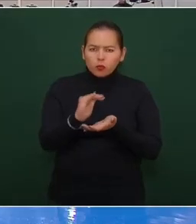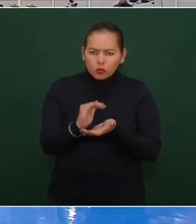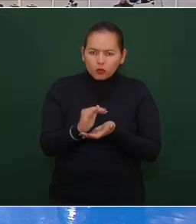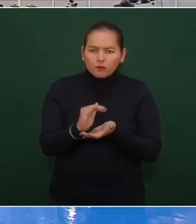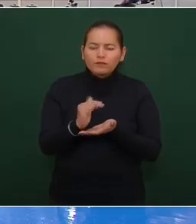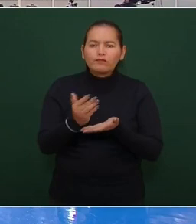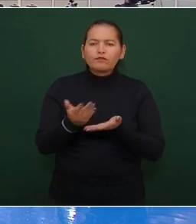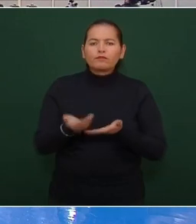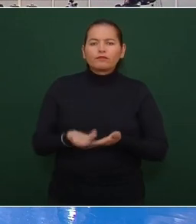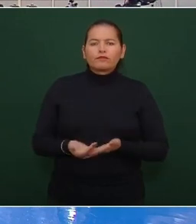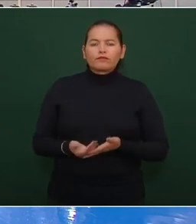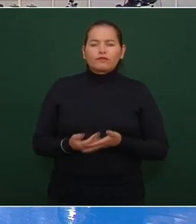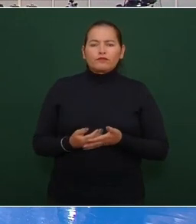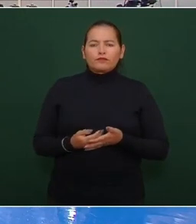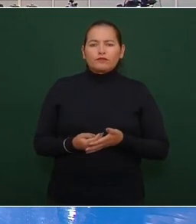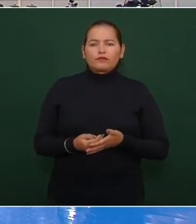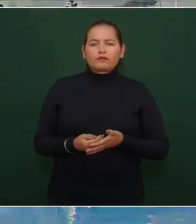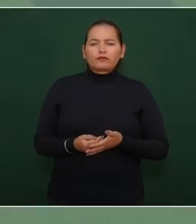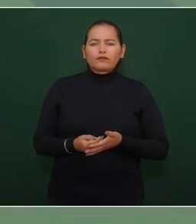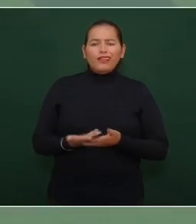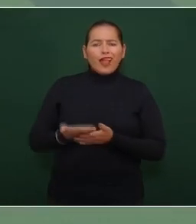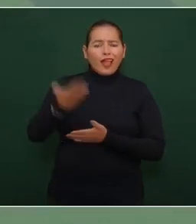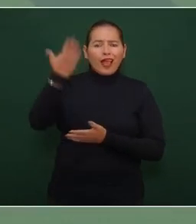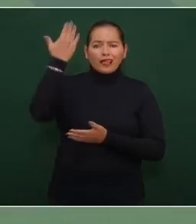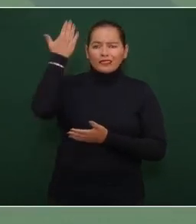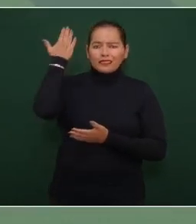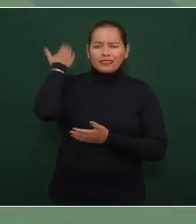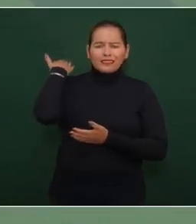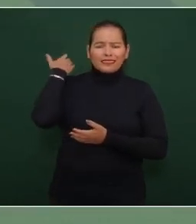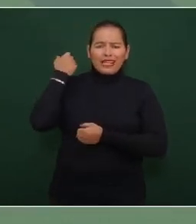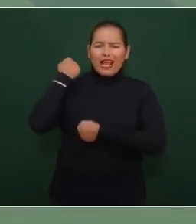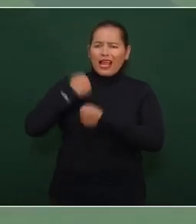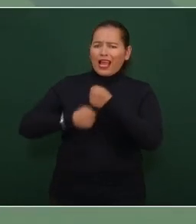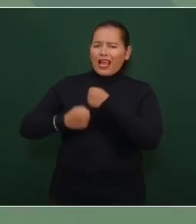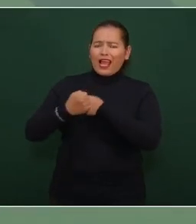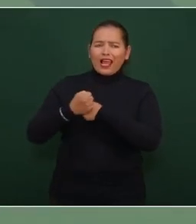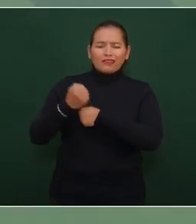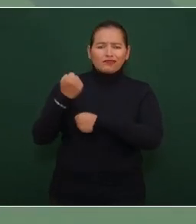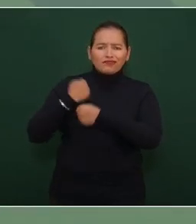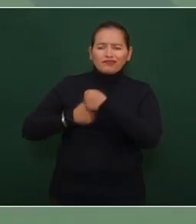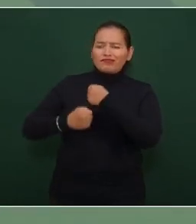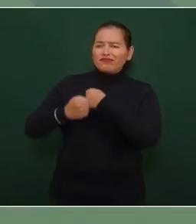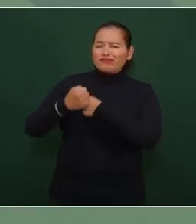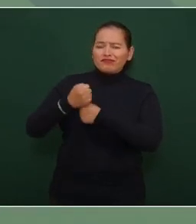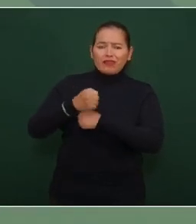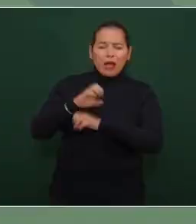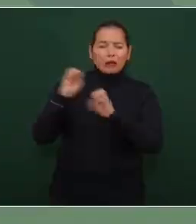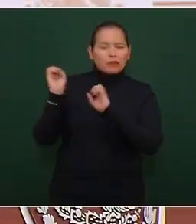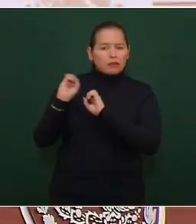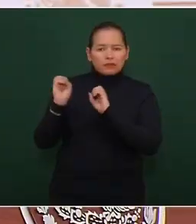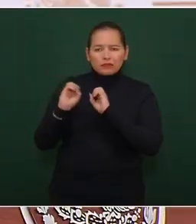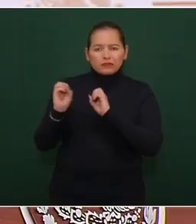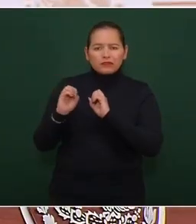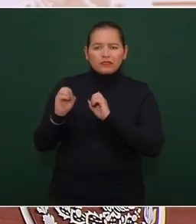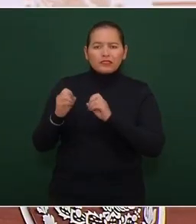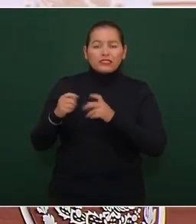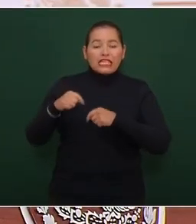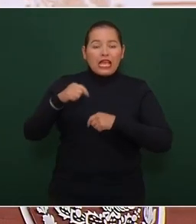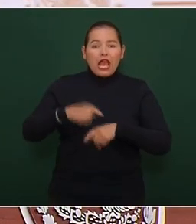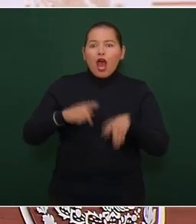eso no se había logrado en décadas a pesar de la pandemia